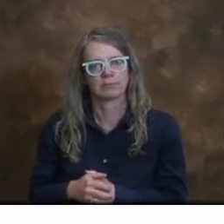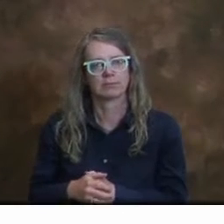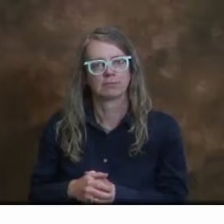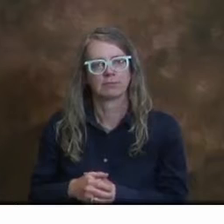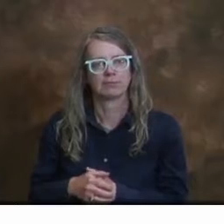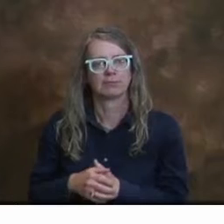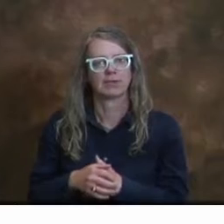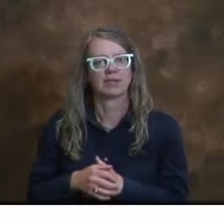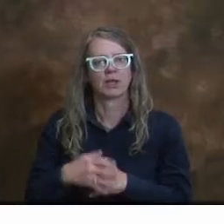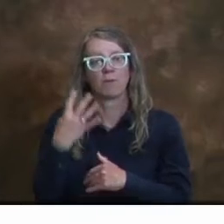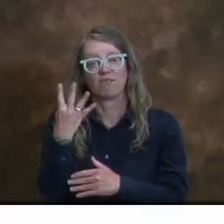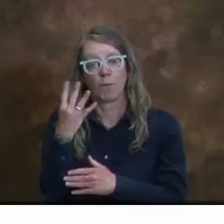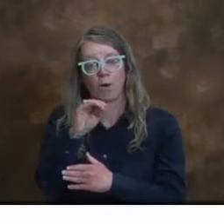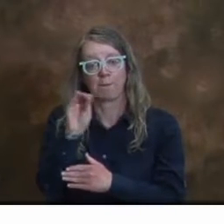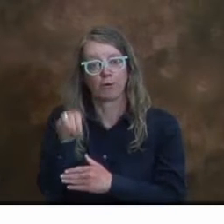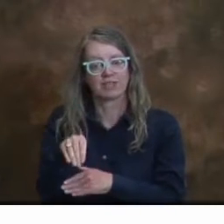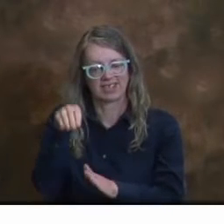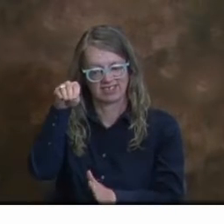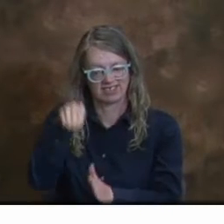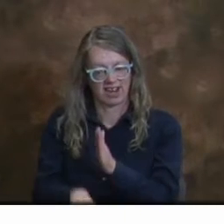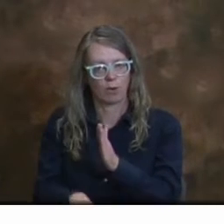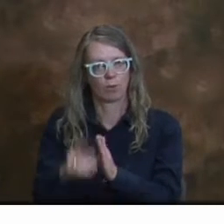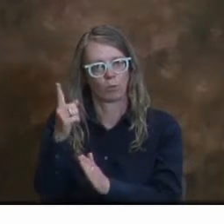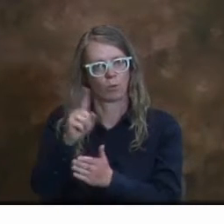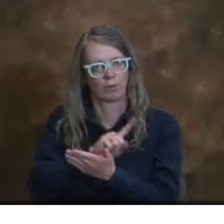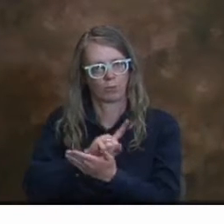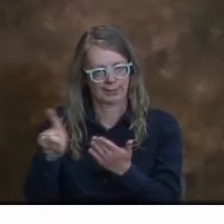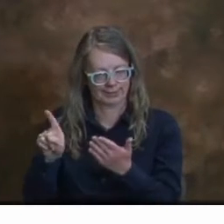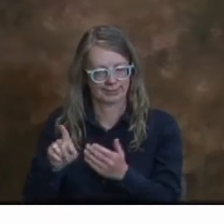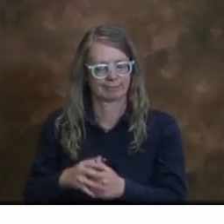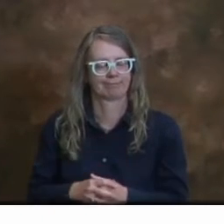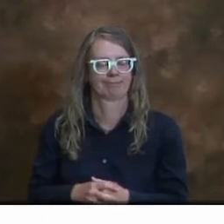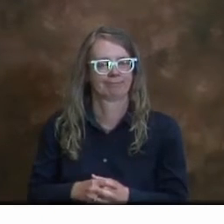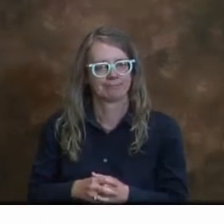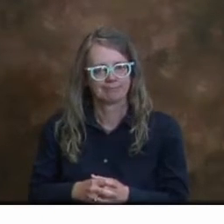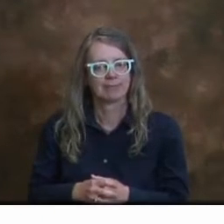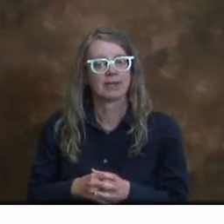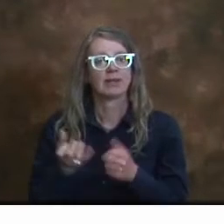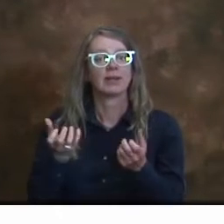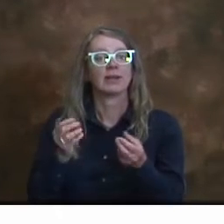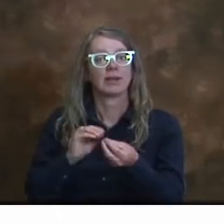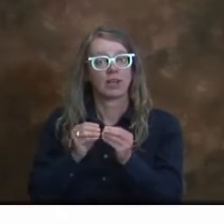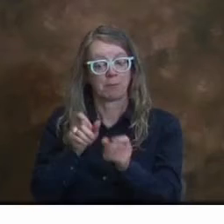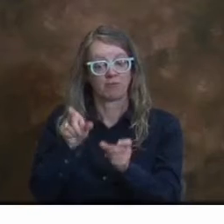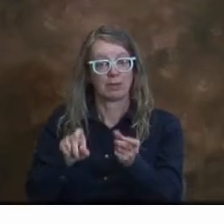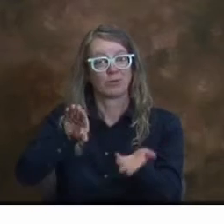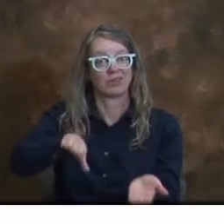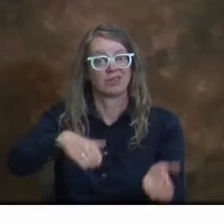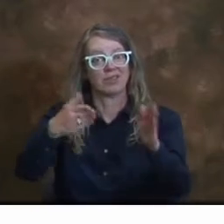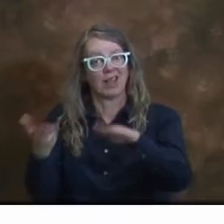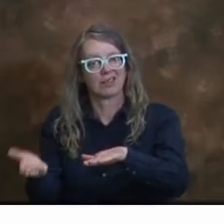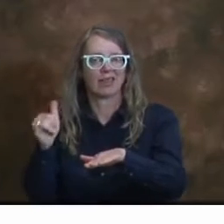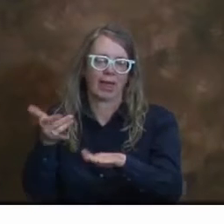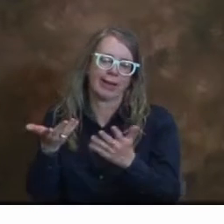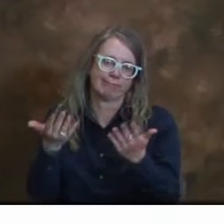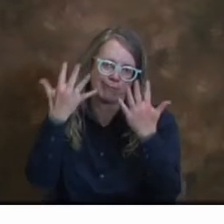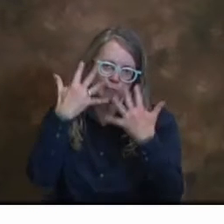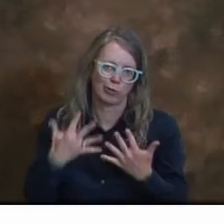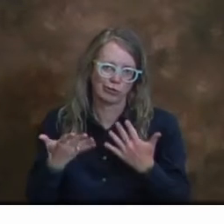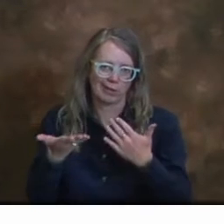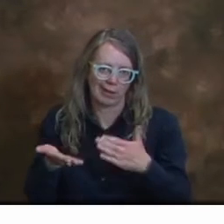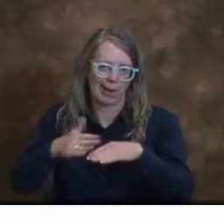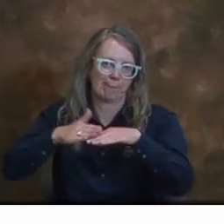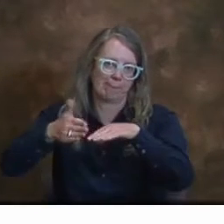Estos son unos cuatro puntos porcentuales de porcentaje. Desafortunadamente, la tasa de